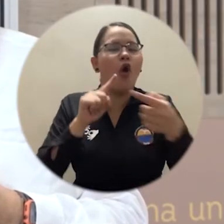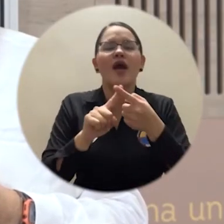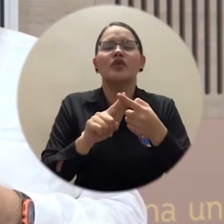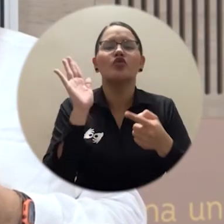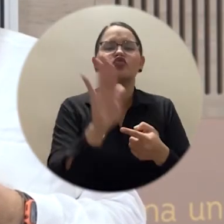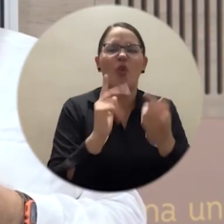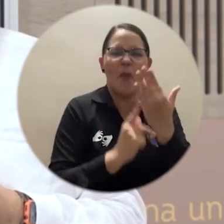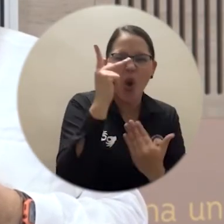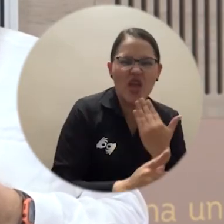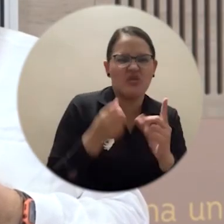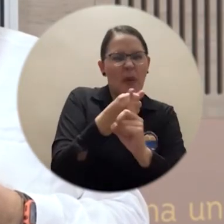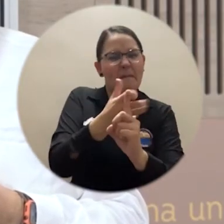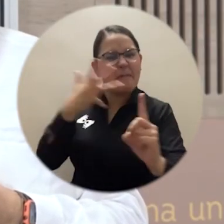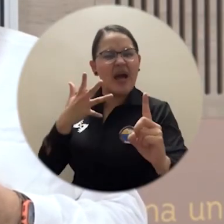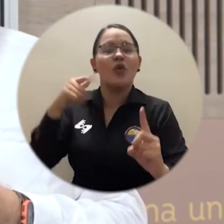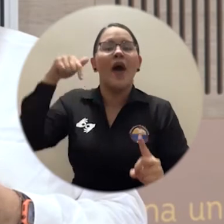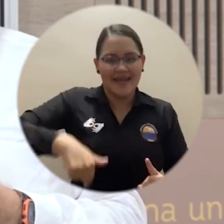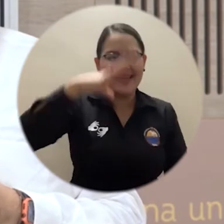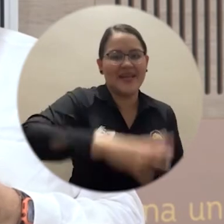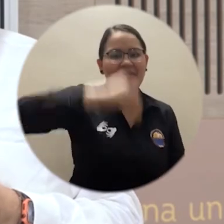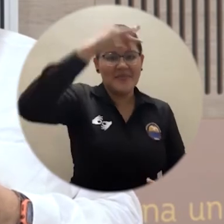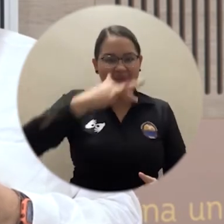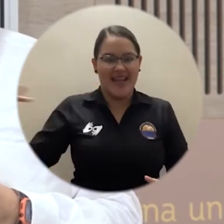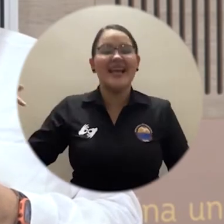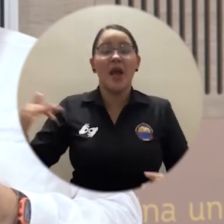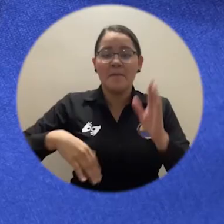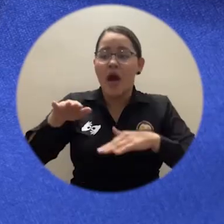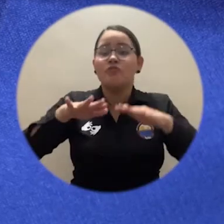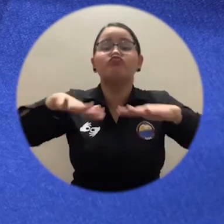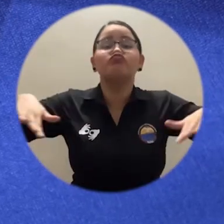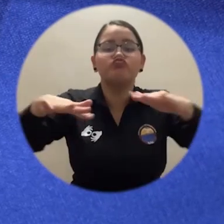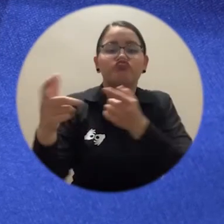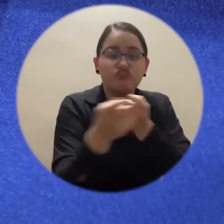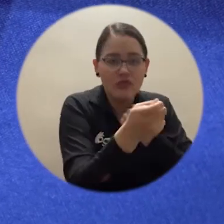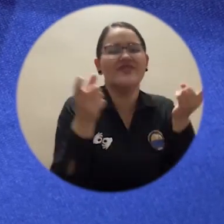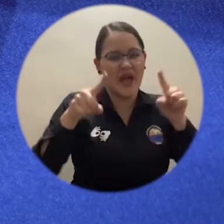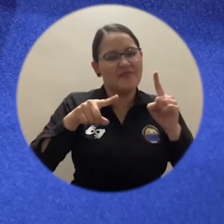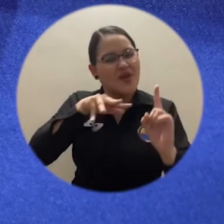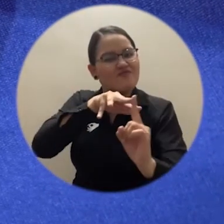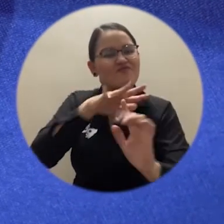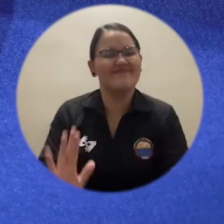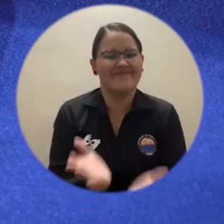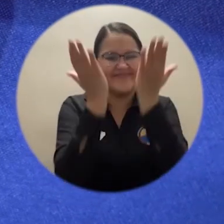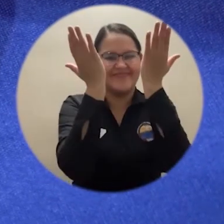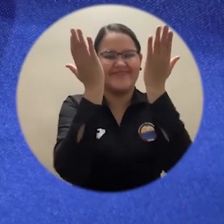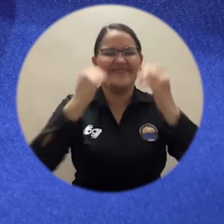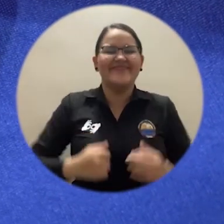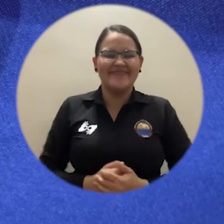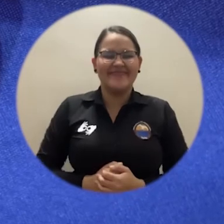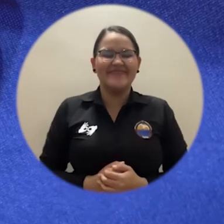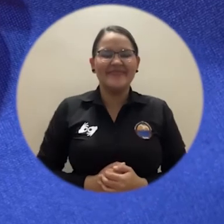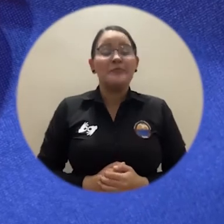impacto en el entorno particular del departamento de Magdalena y sus departamentos adyacentes. Es